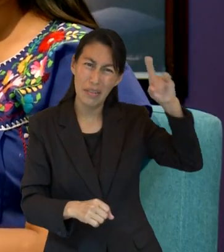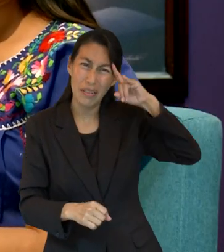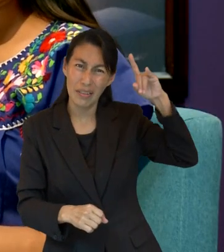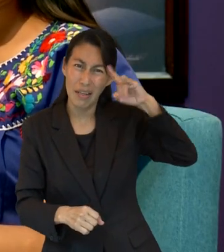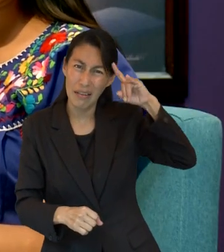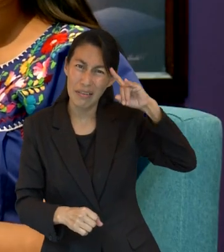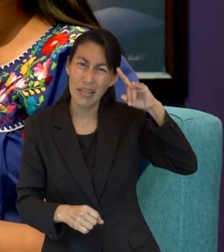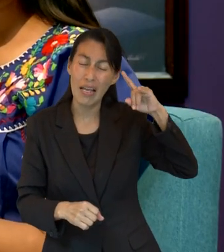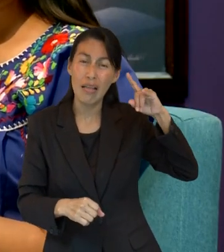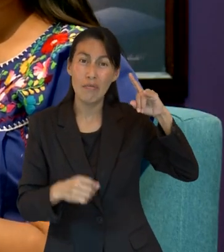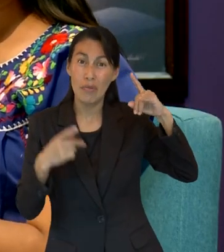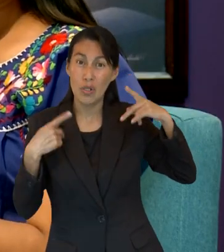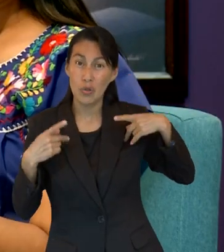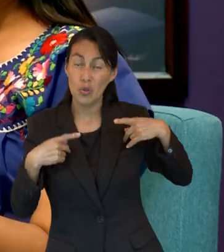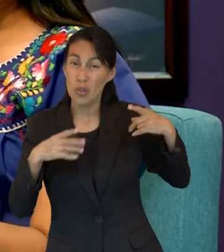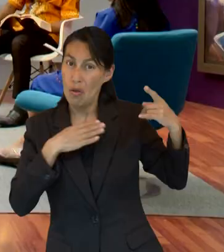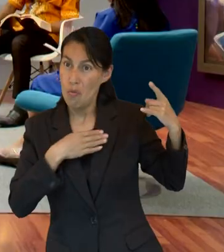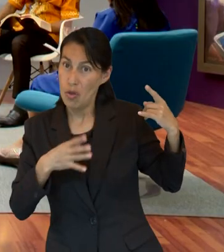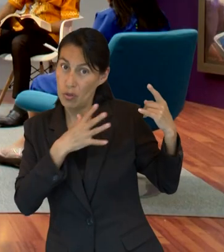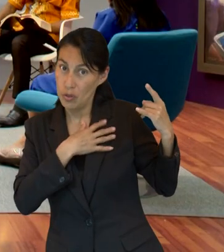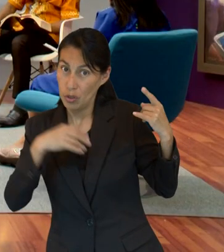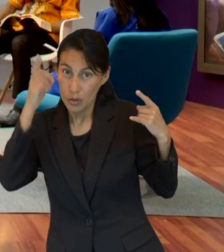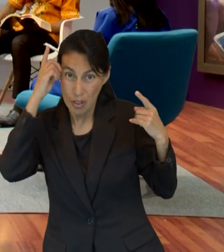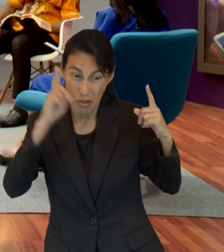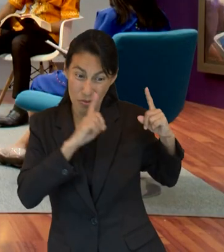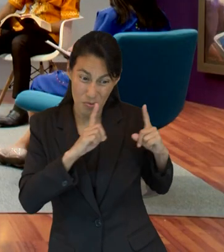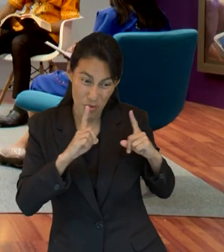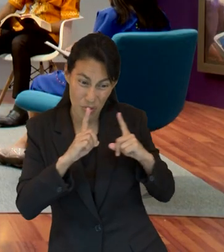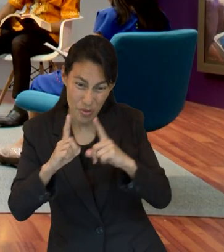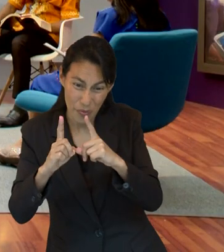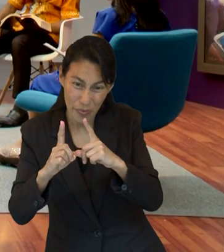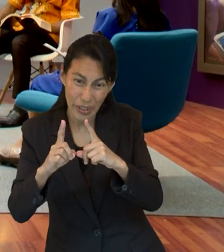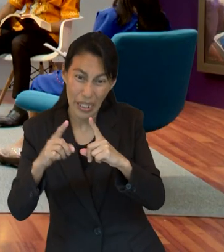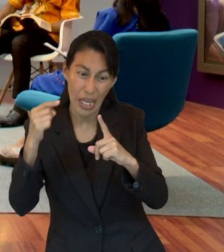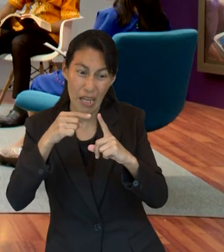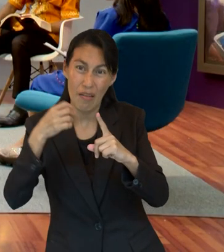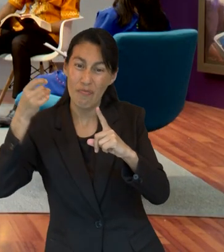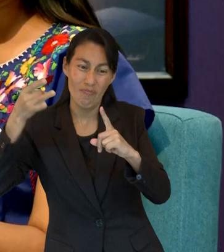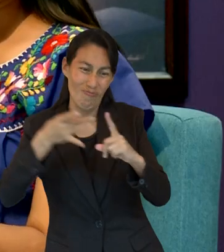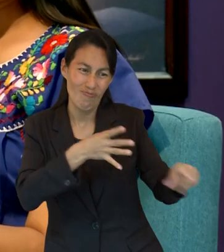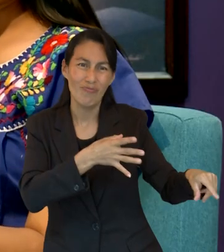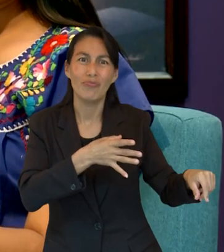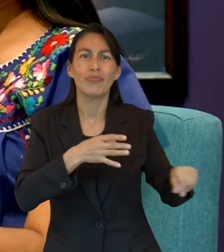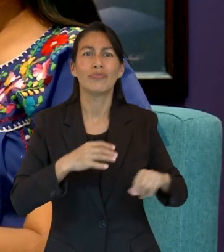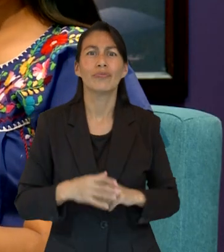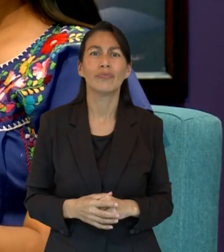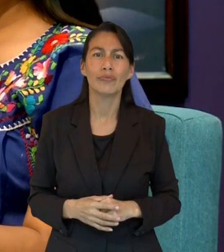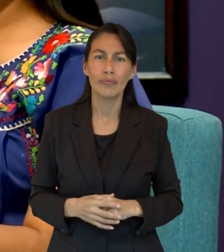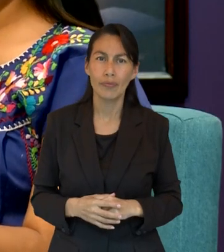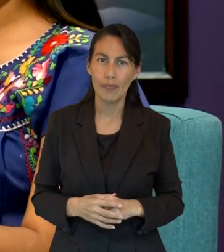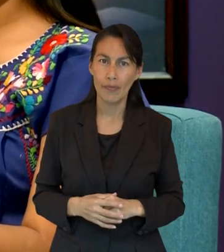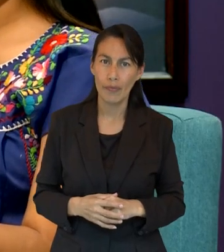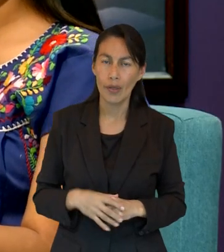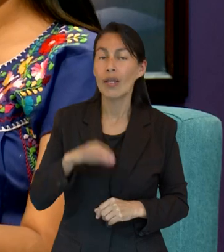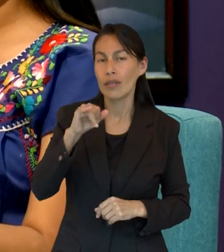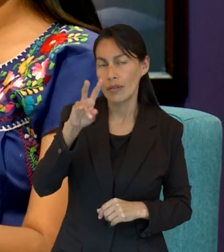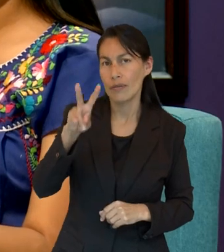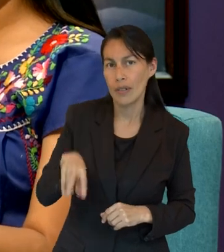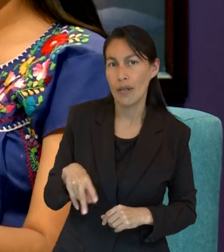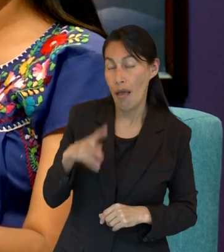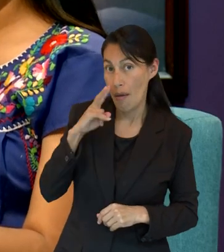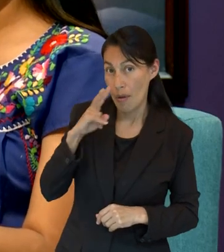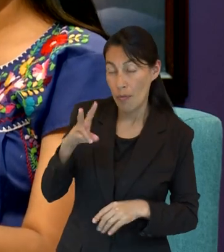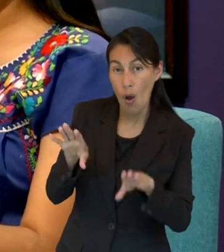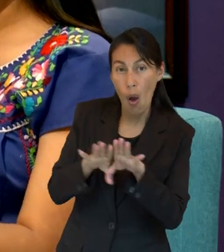persiguen al pueblo de Dios y al principal enemigo, que es Satanás y sus ángeles. Así es, entonces